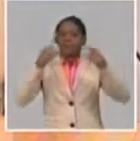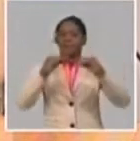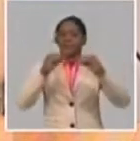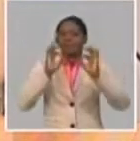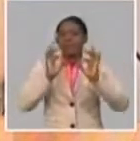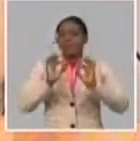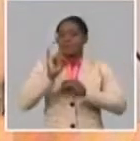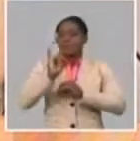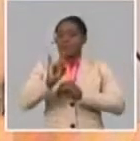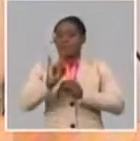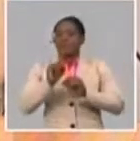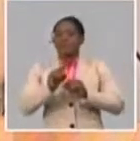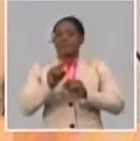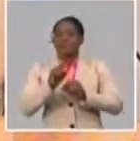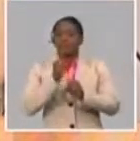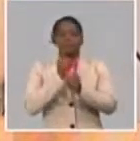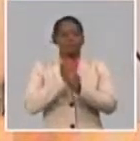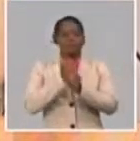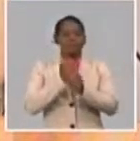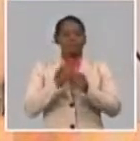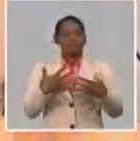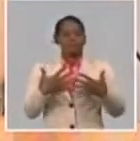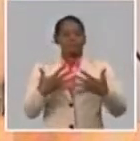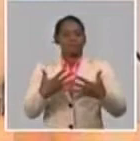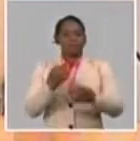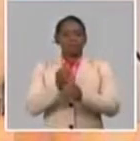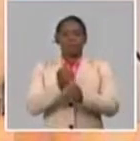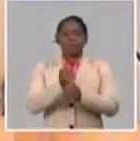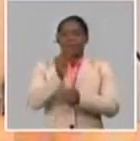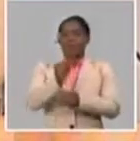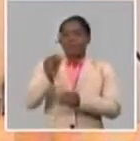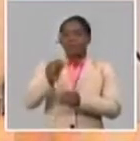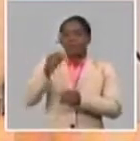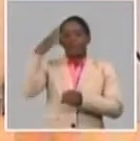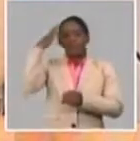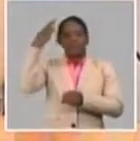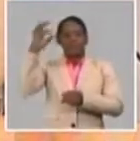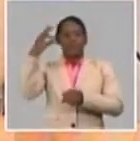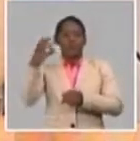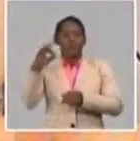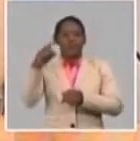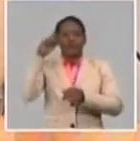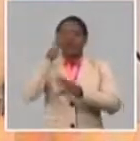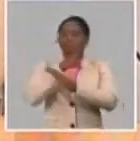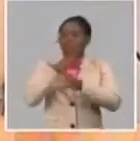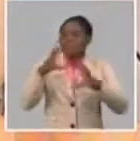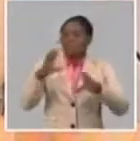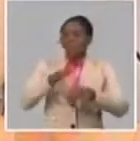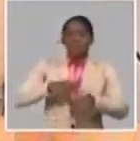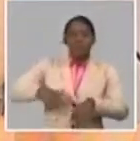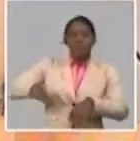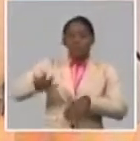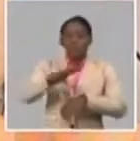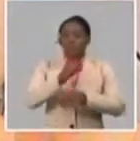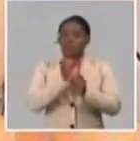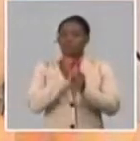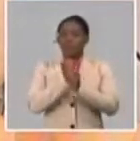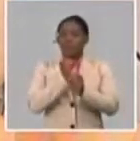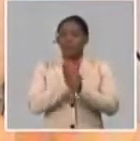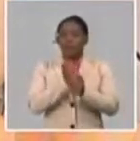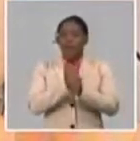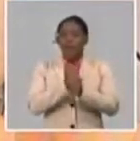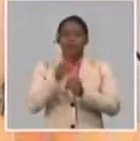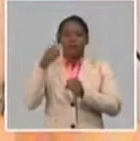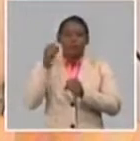concepto muy amplio, que es el trabajador de la salud, psicóloga y psicólogos junto con sociólogos, antropólogos, trabajadores sociales, psiquiatras,